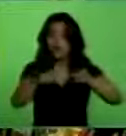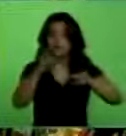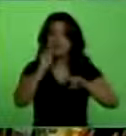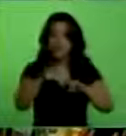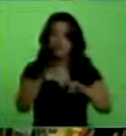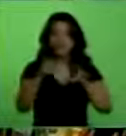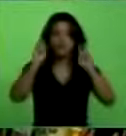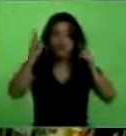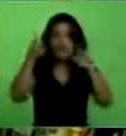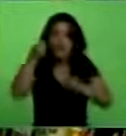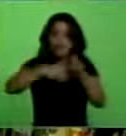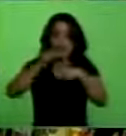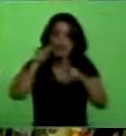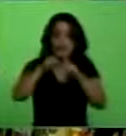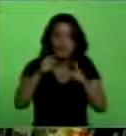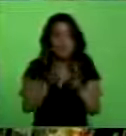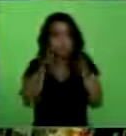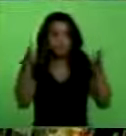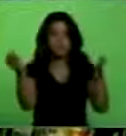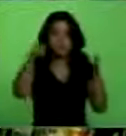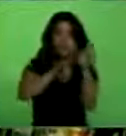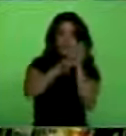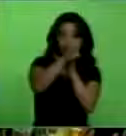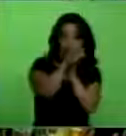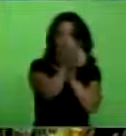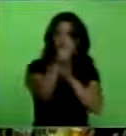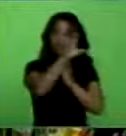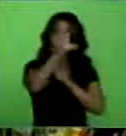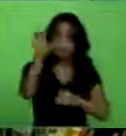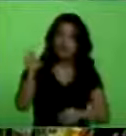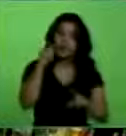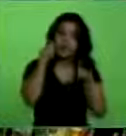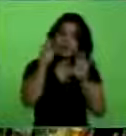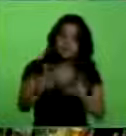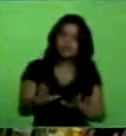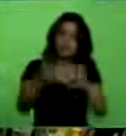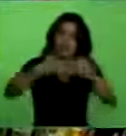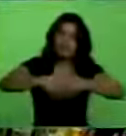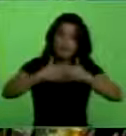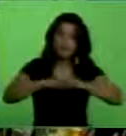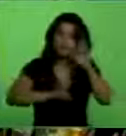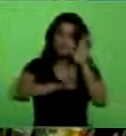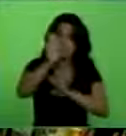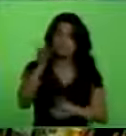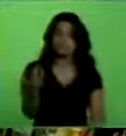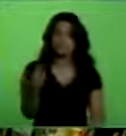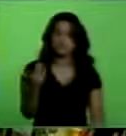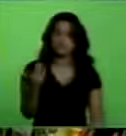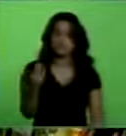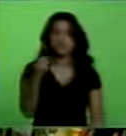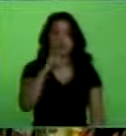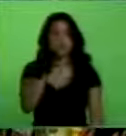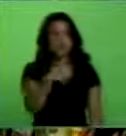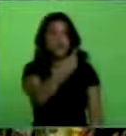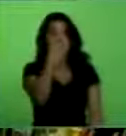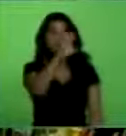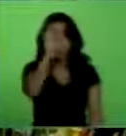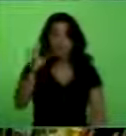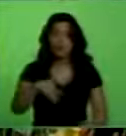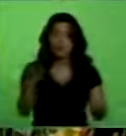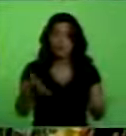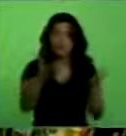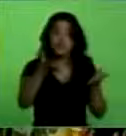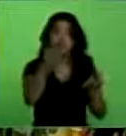inversiones, el desarrollo económico, el crecimiento verdadero de nuestra industria, la capacidad de producción de alimentos, de